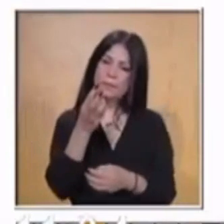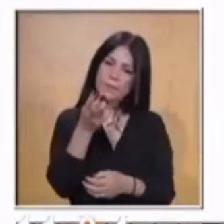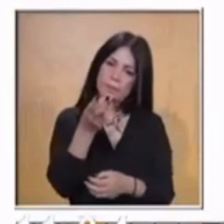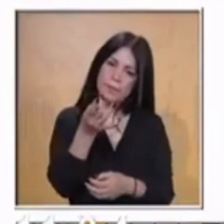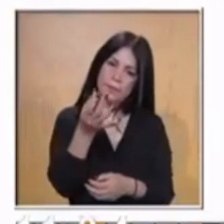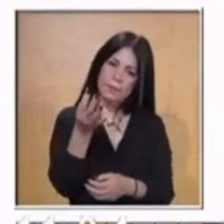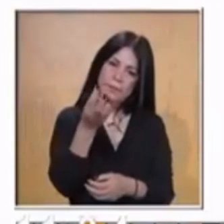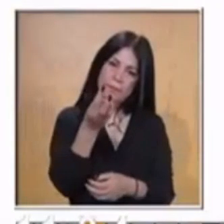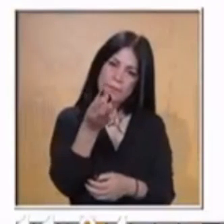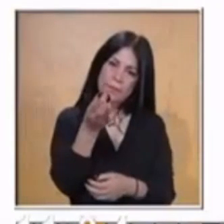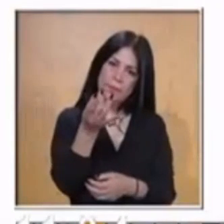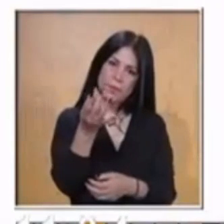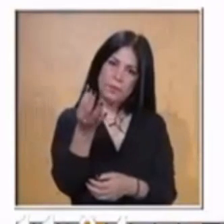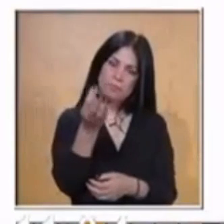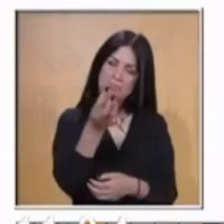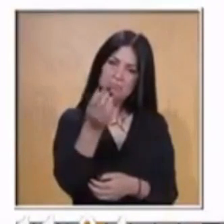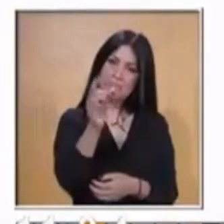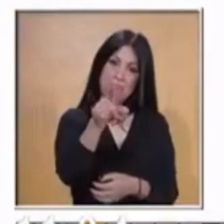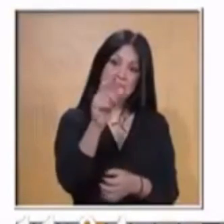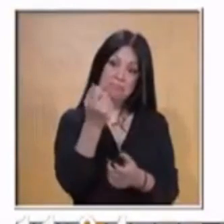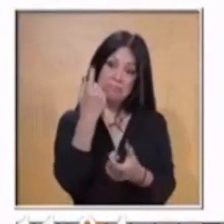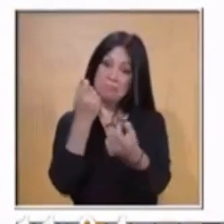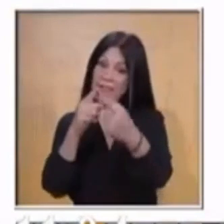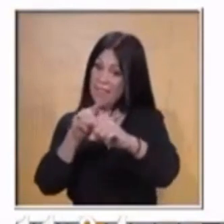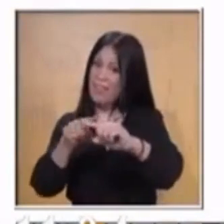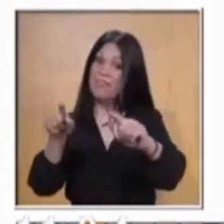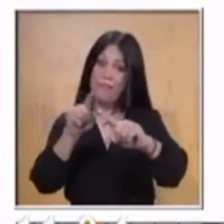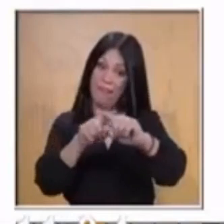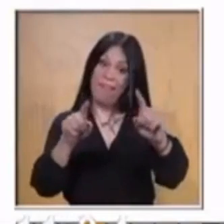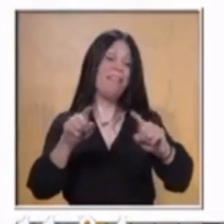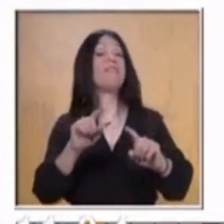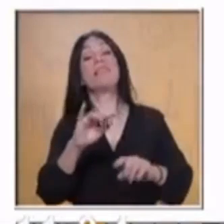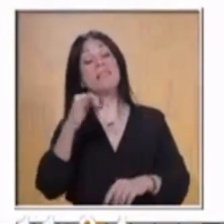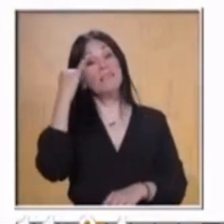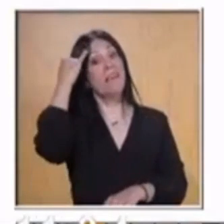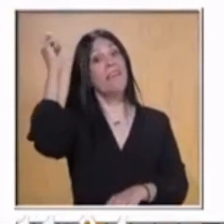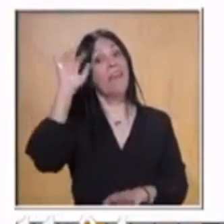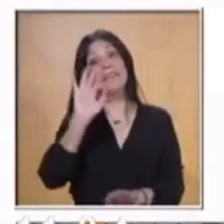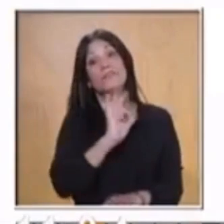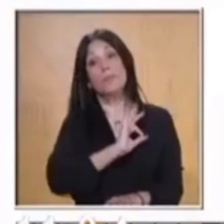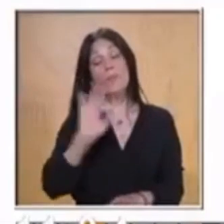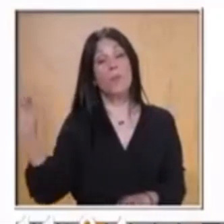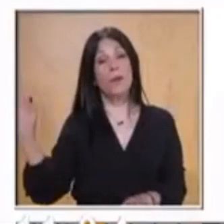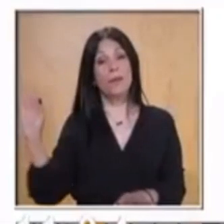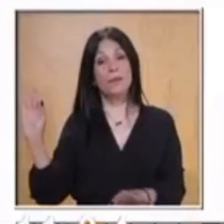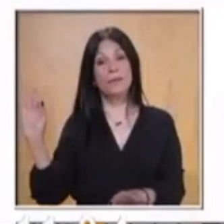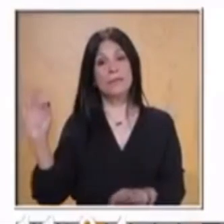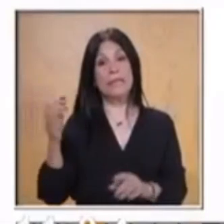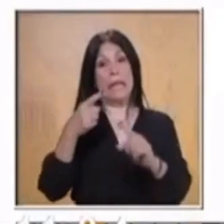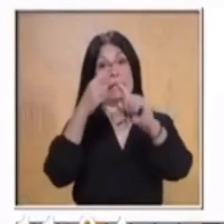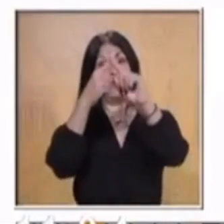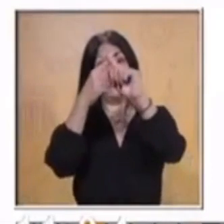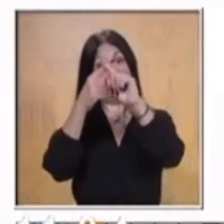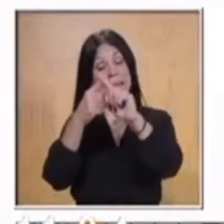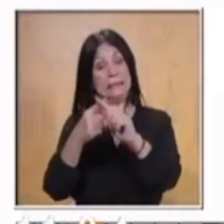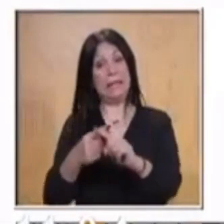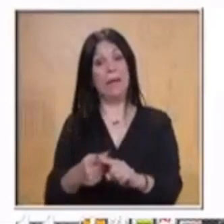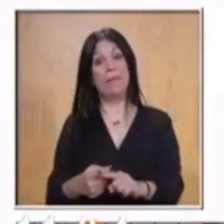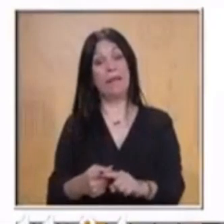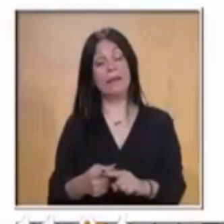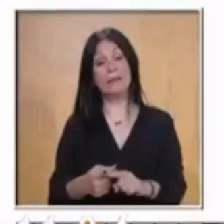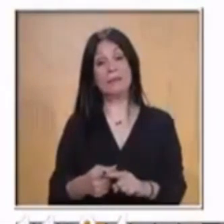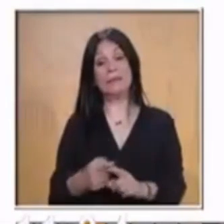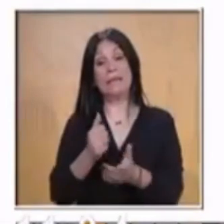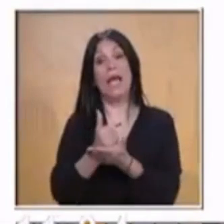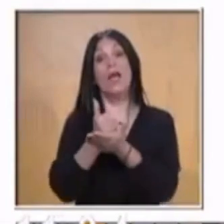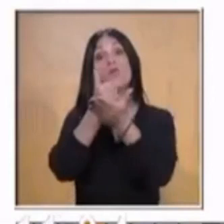procedimiento, qué etapa, ¿verdad? Estás ahorita para aprender estas tablas de multiplicar que son muy importantes para resolver este tipo